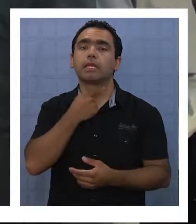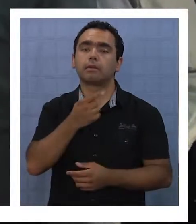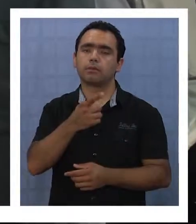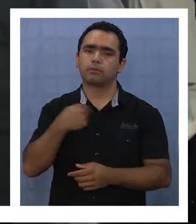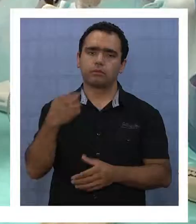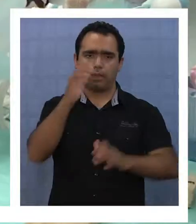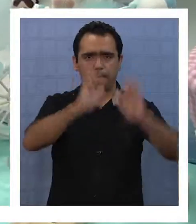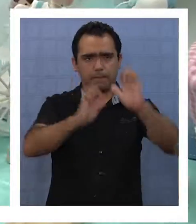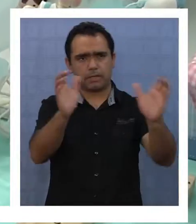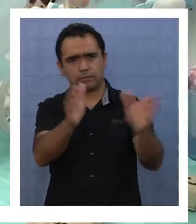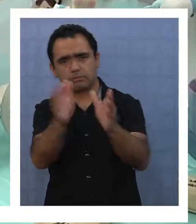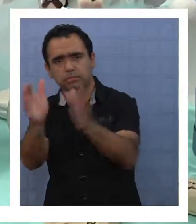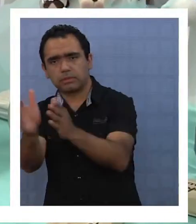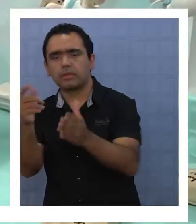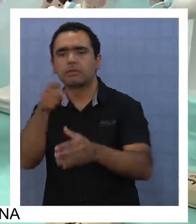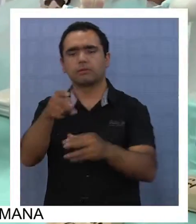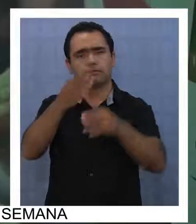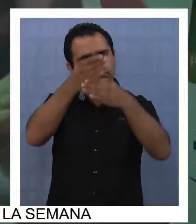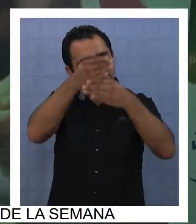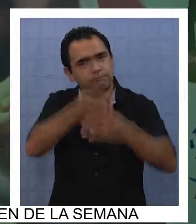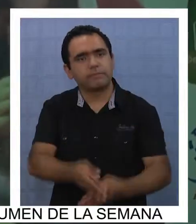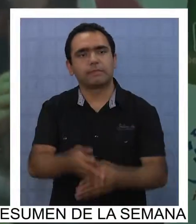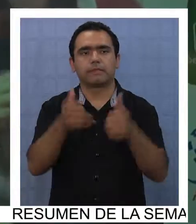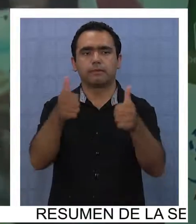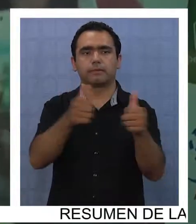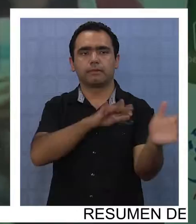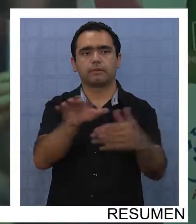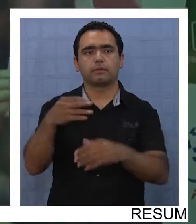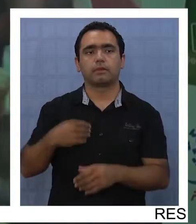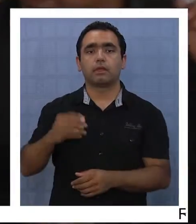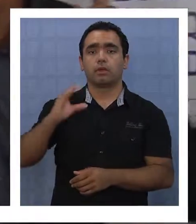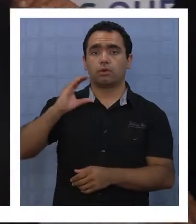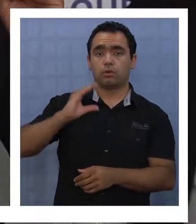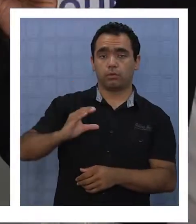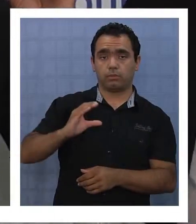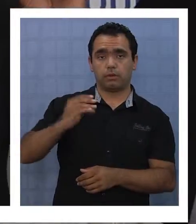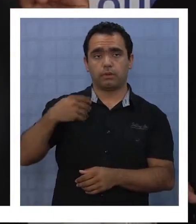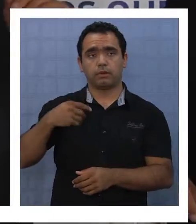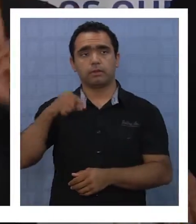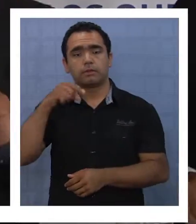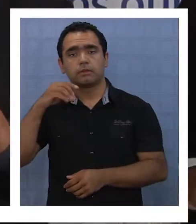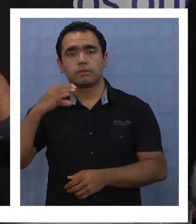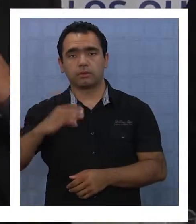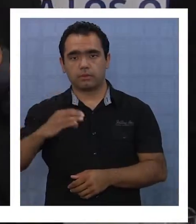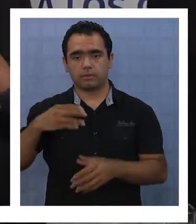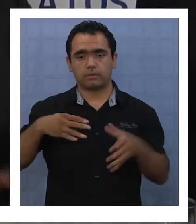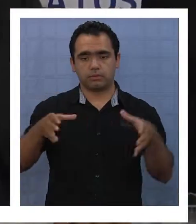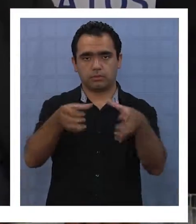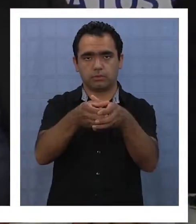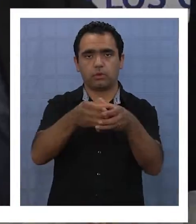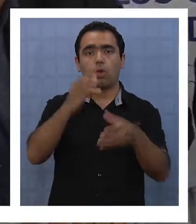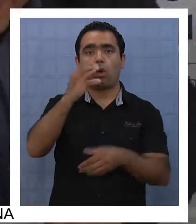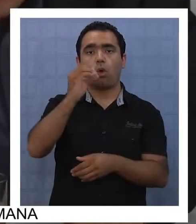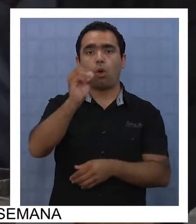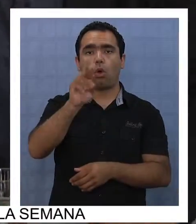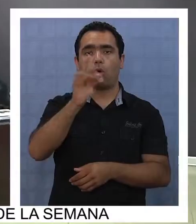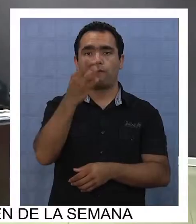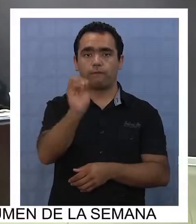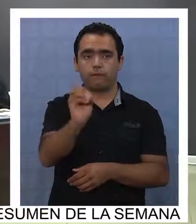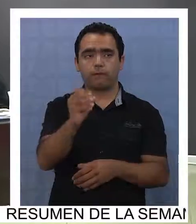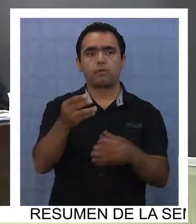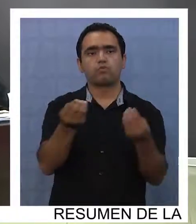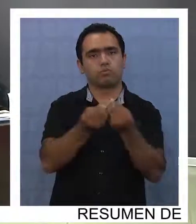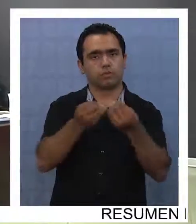micro y pequeñas empresas logren consolidarse. La Corporación de Fomento de la Producción, Corfo, anunció una gran parrilla de